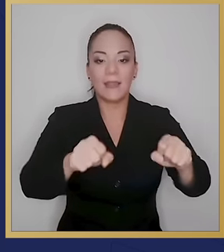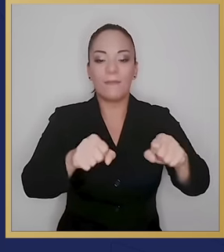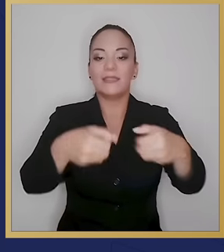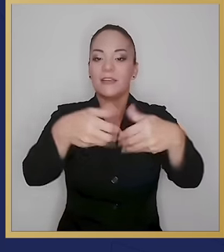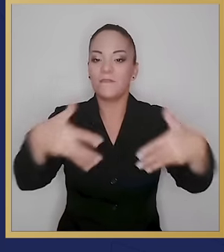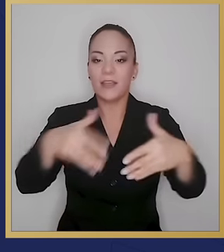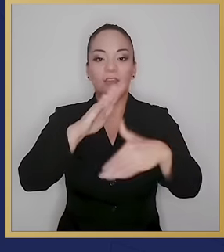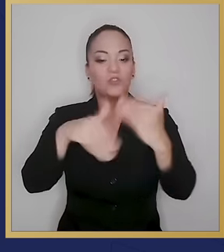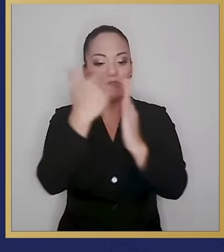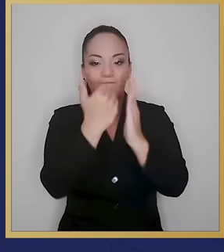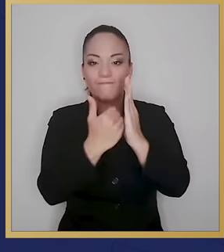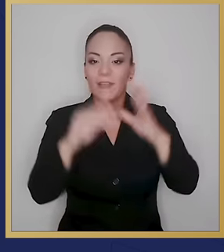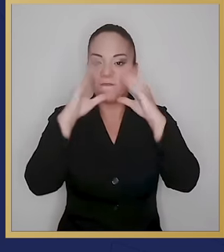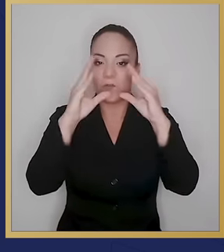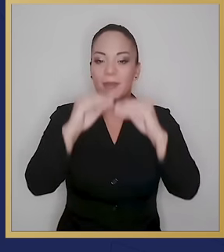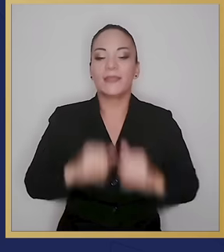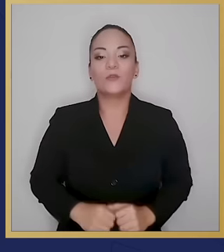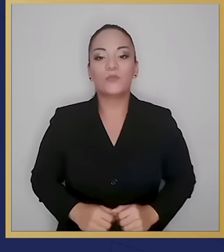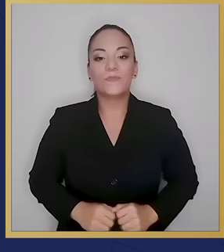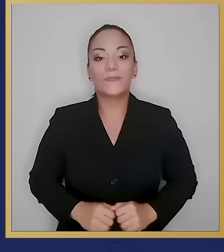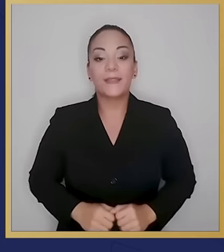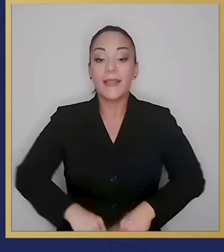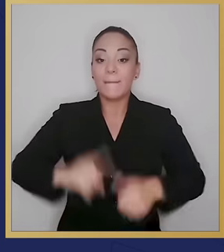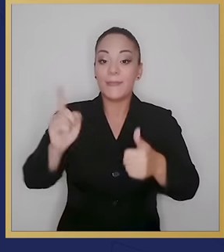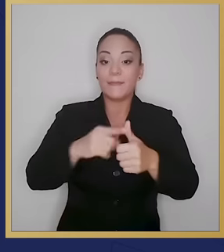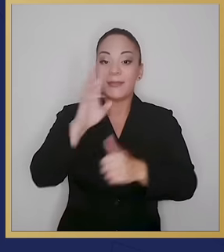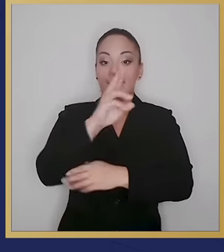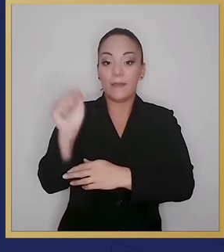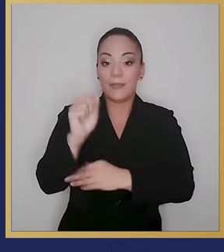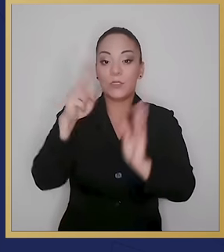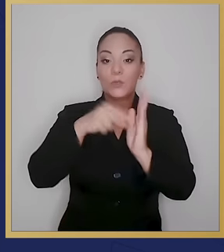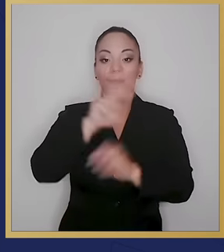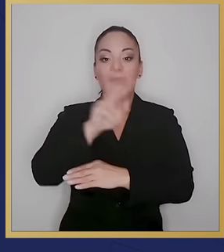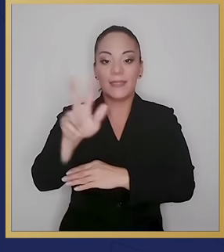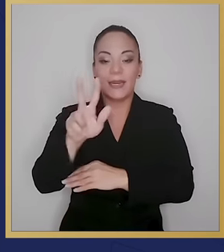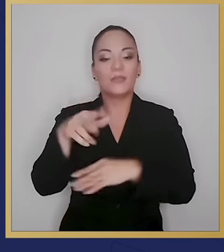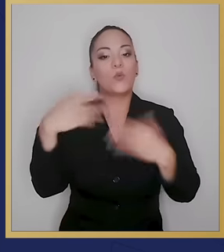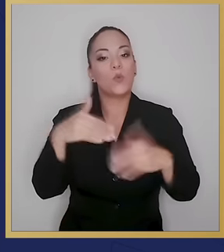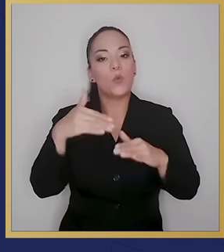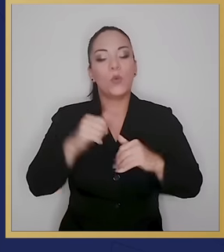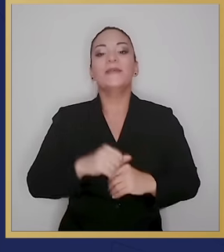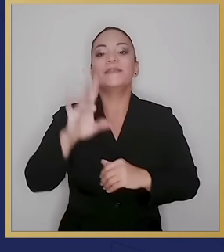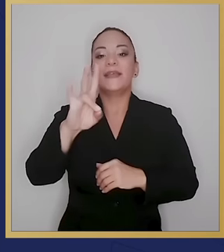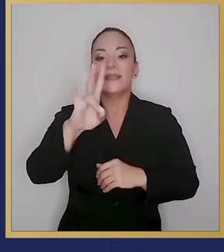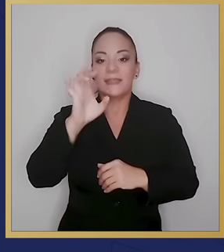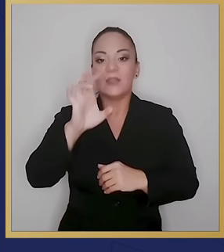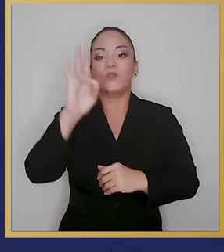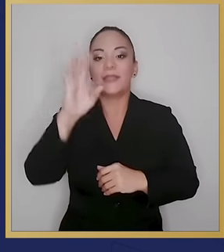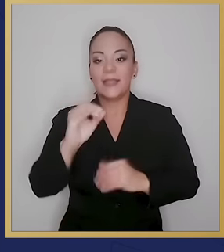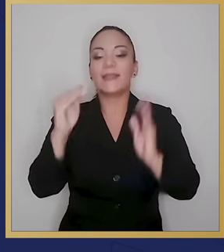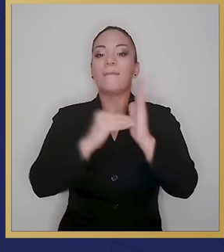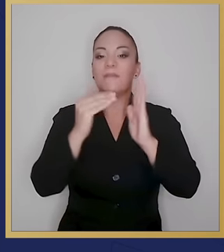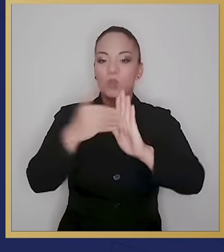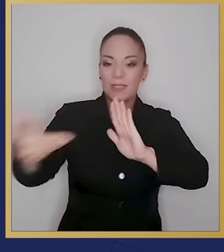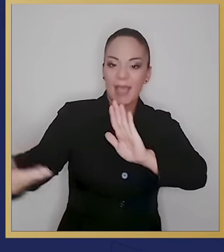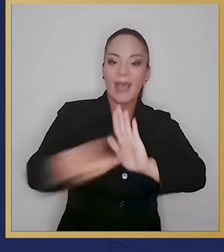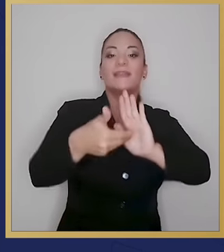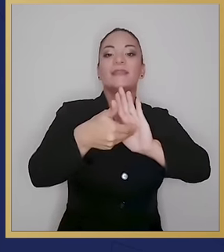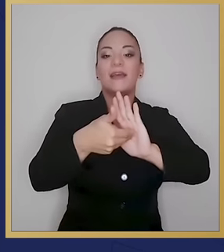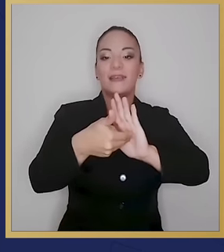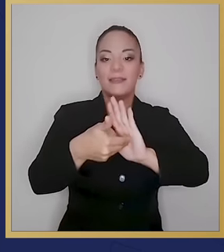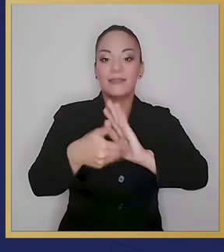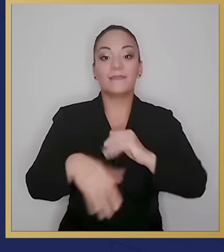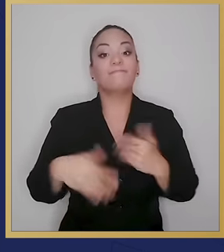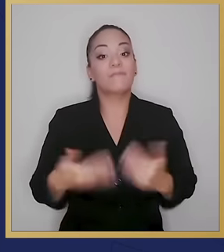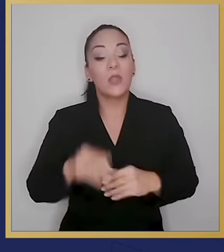sistemas, redes y datos informáticos. Solo en el primer semestre del 2023 sufrimos más de 770 millones de